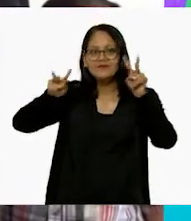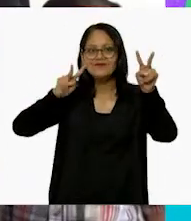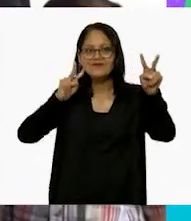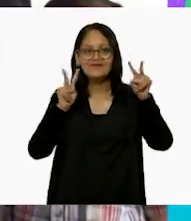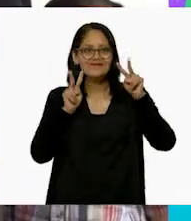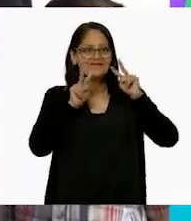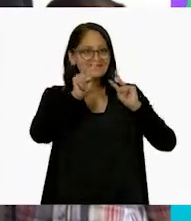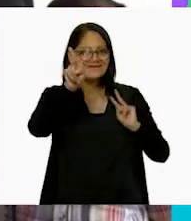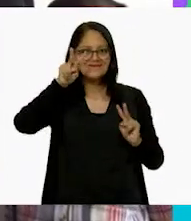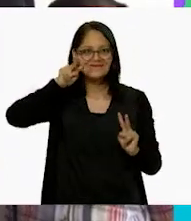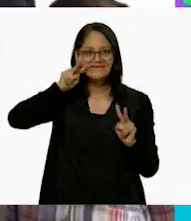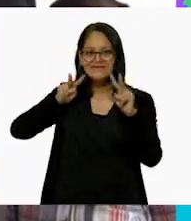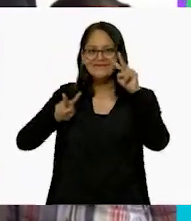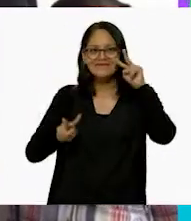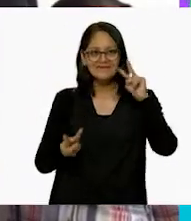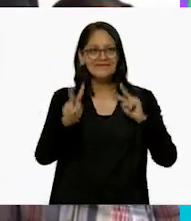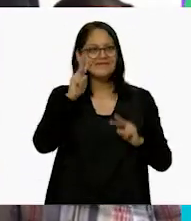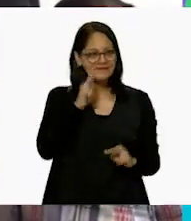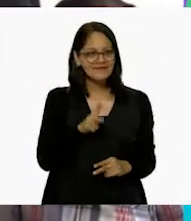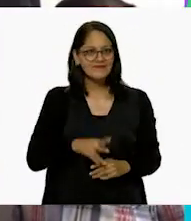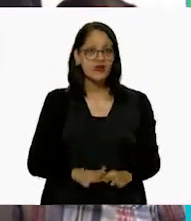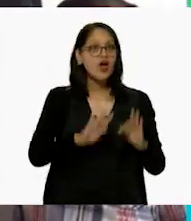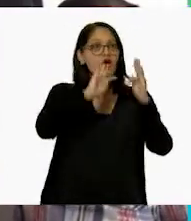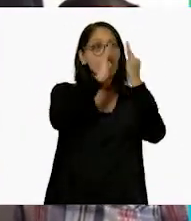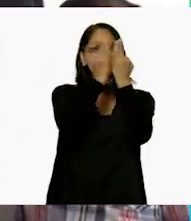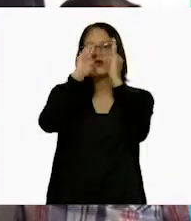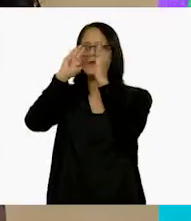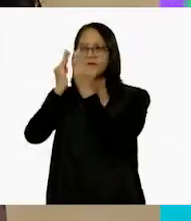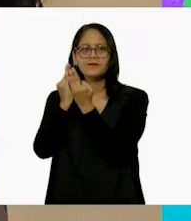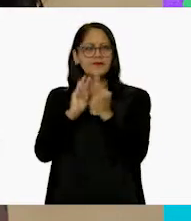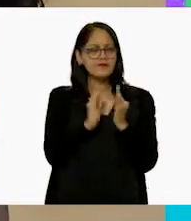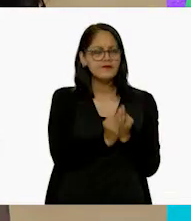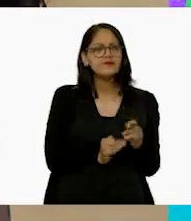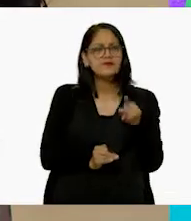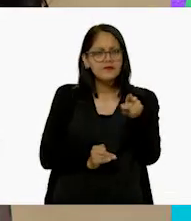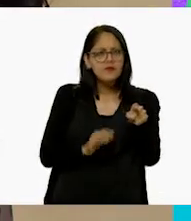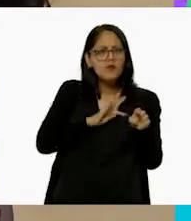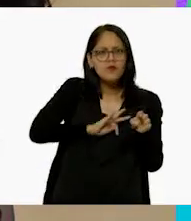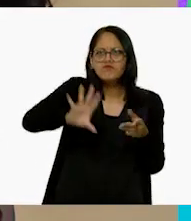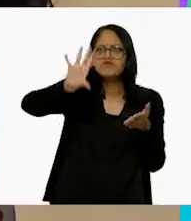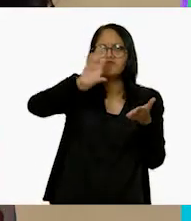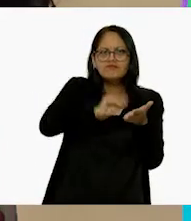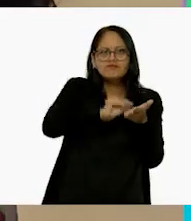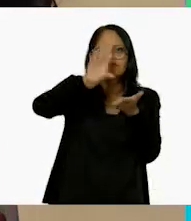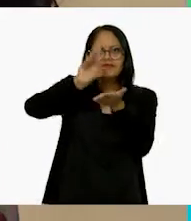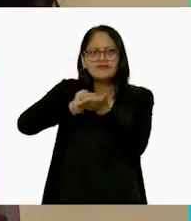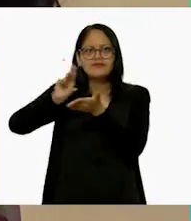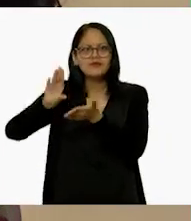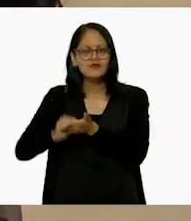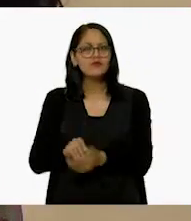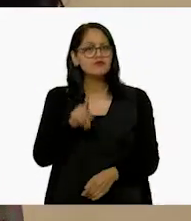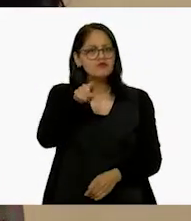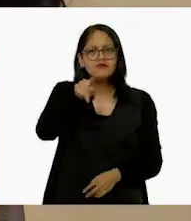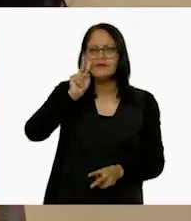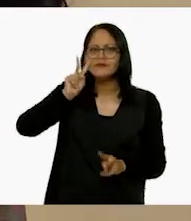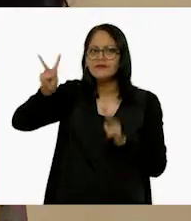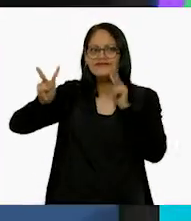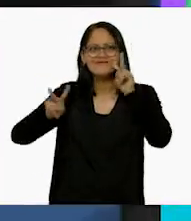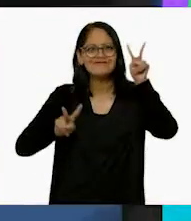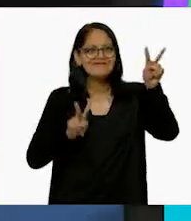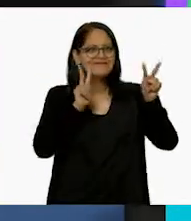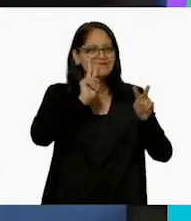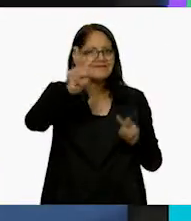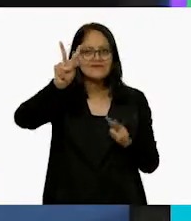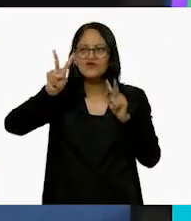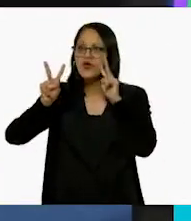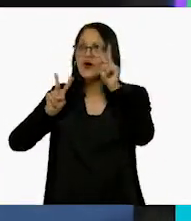Todo lo que ves, todo lo que ves, con formas geométricas tú lo puedes hacer. Todo lo